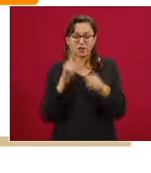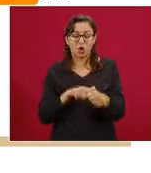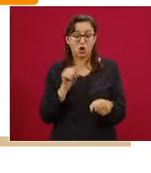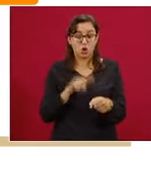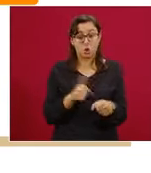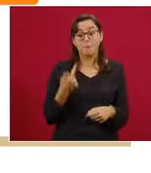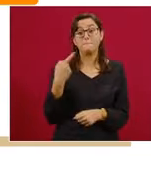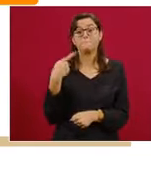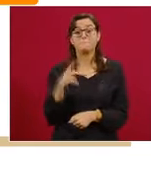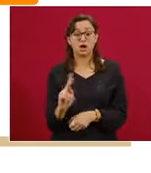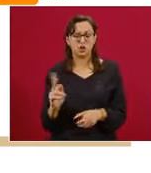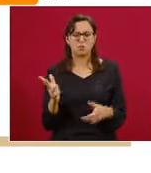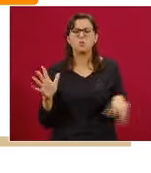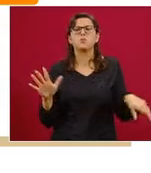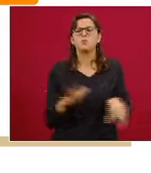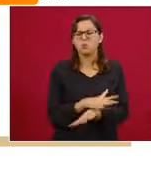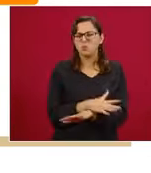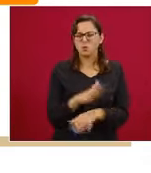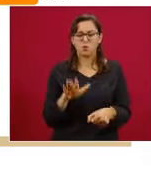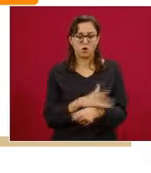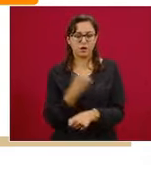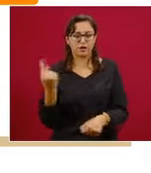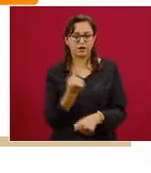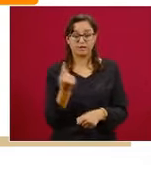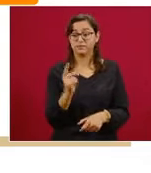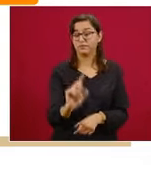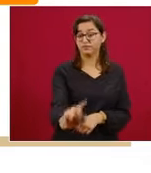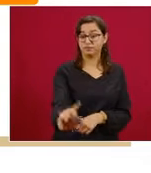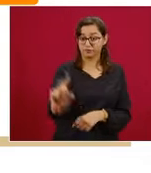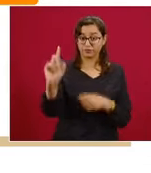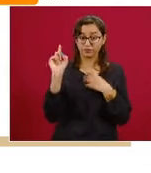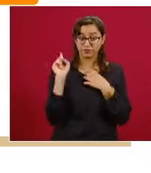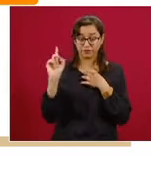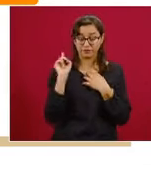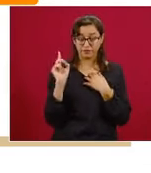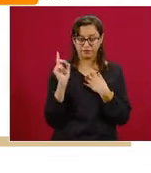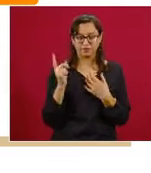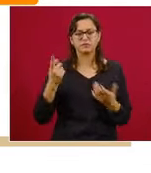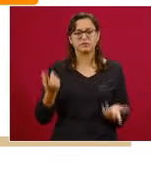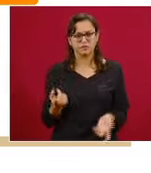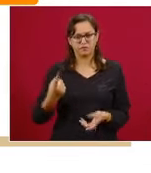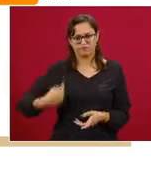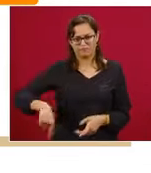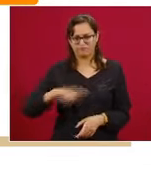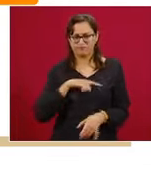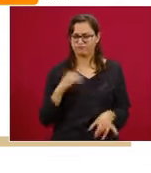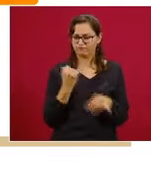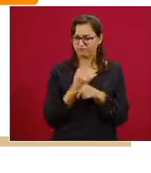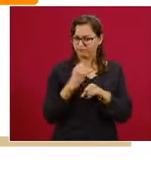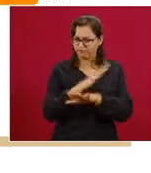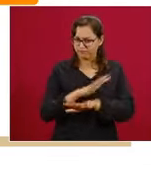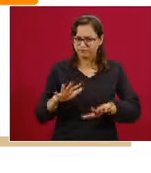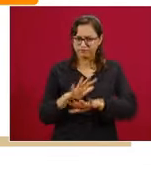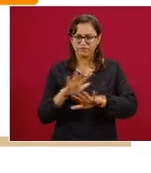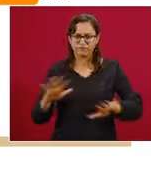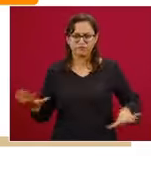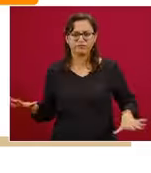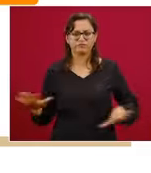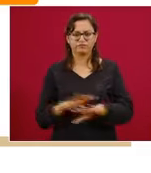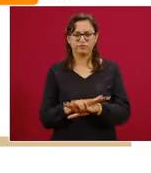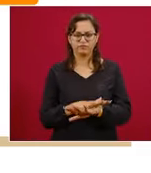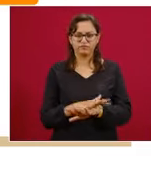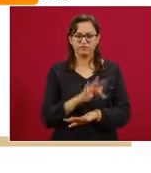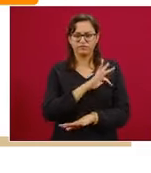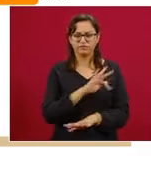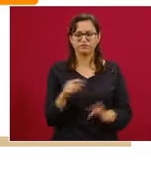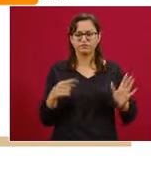reciente, el domingo pasado presentamos un cambio en la información que se manifiesta,